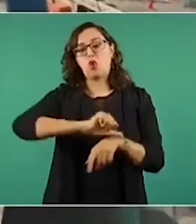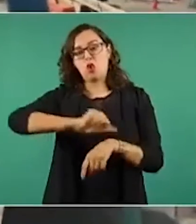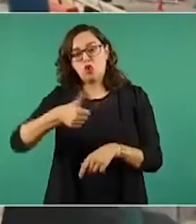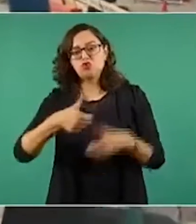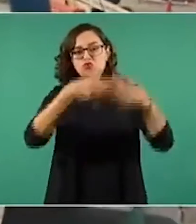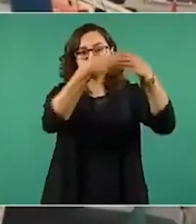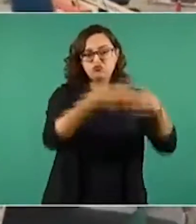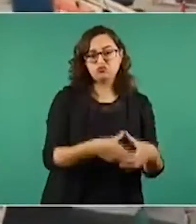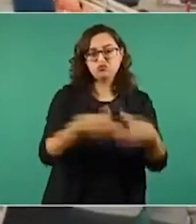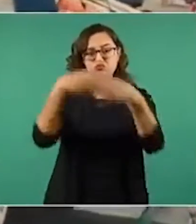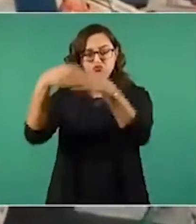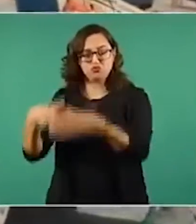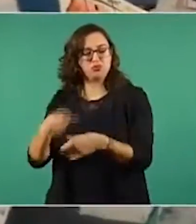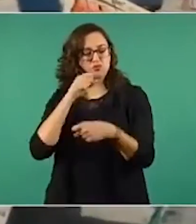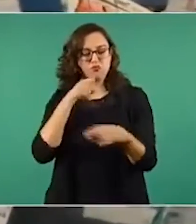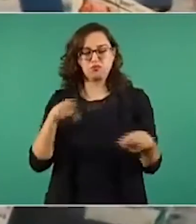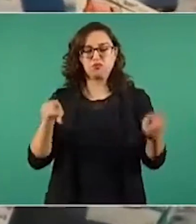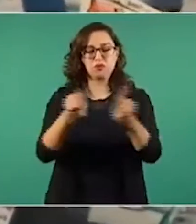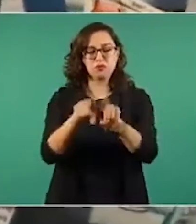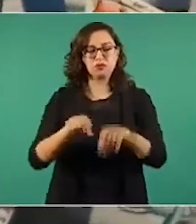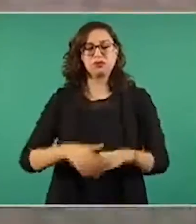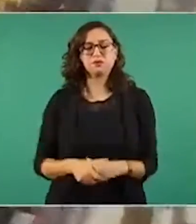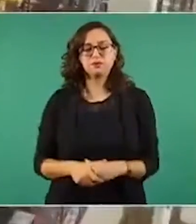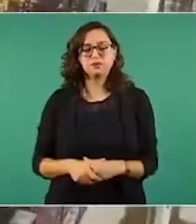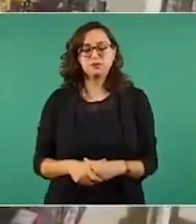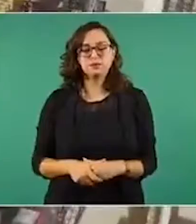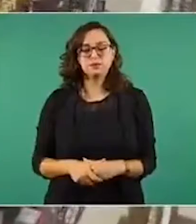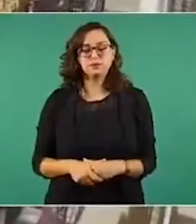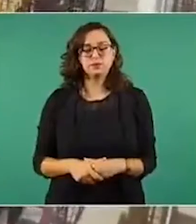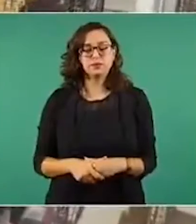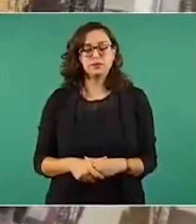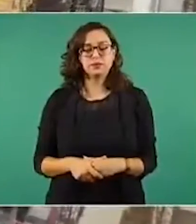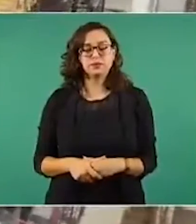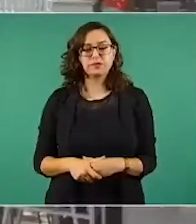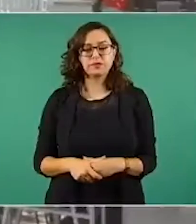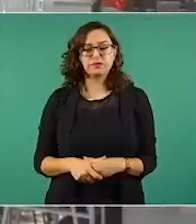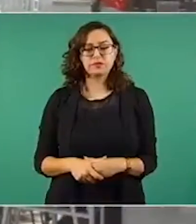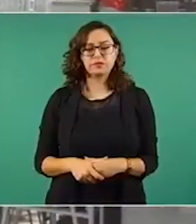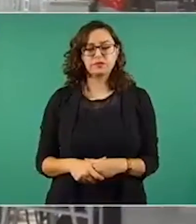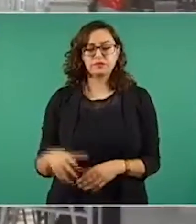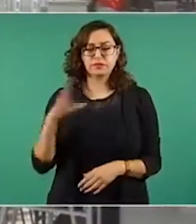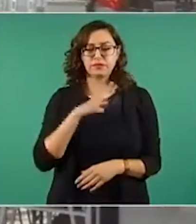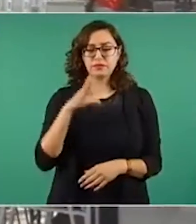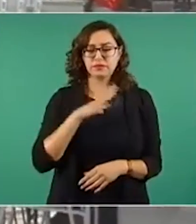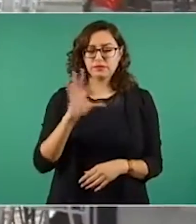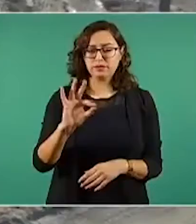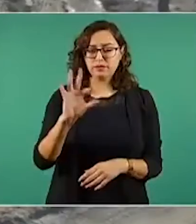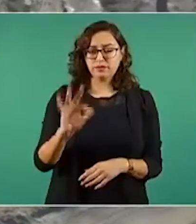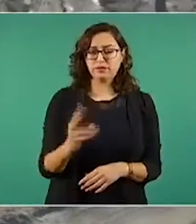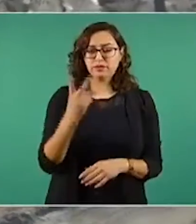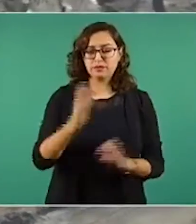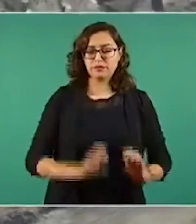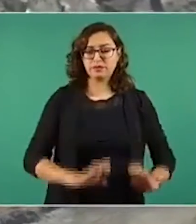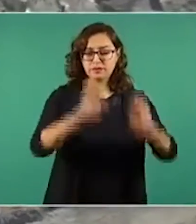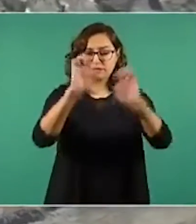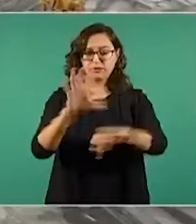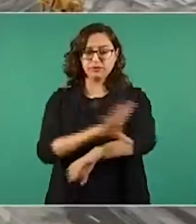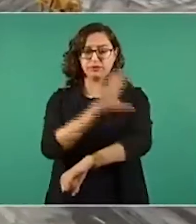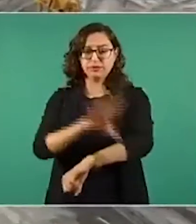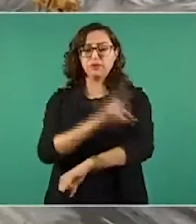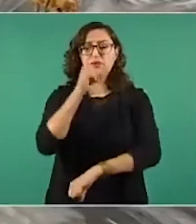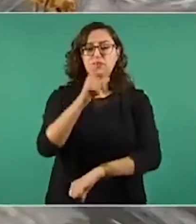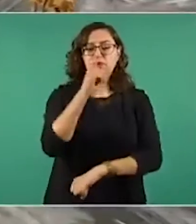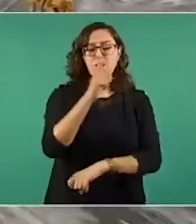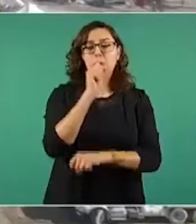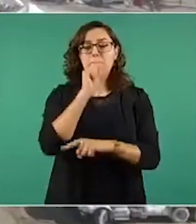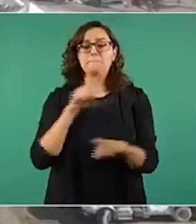y condensado aceitoso de alta presión. Asimismo se trabaja en las 42 subestaciones eléctricas, cimentaciones superficiales de